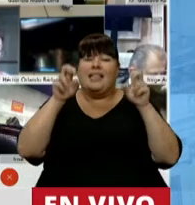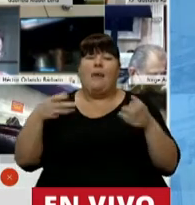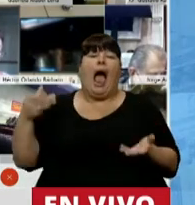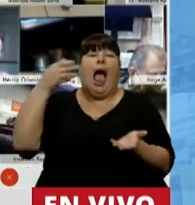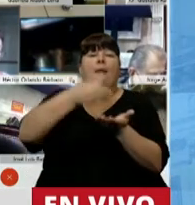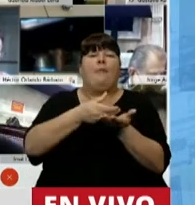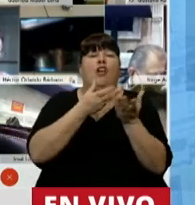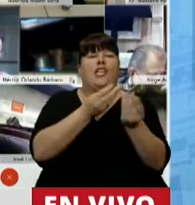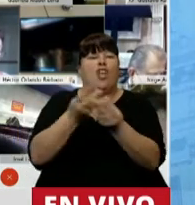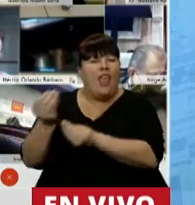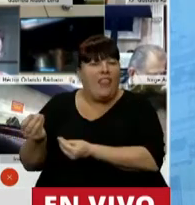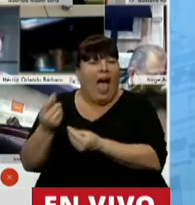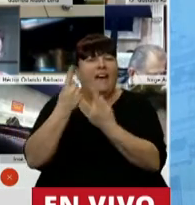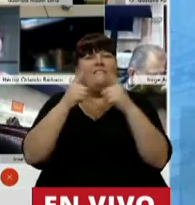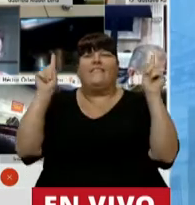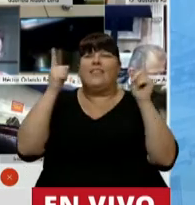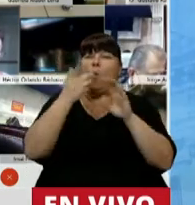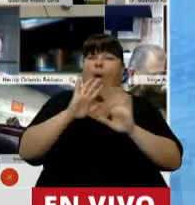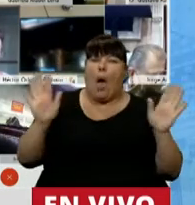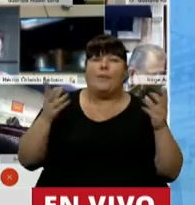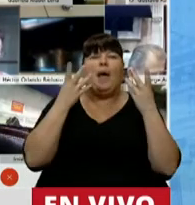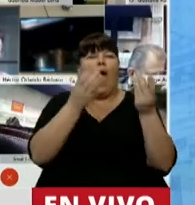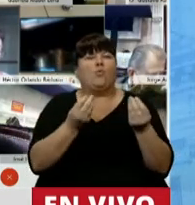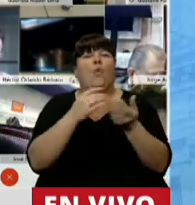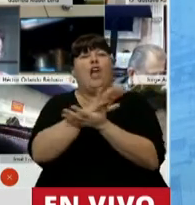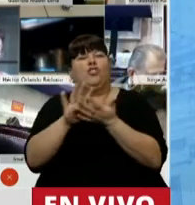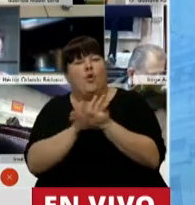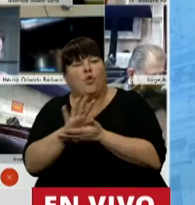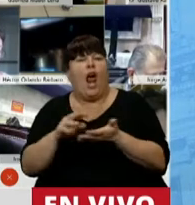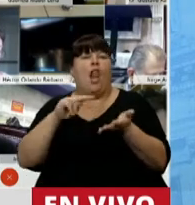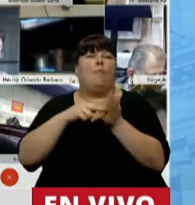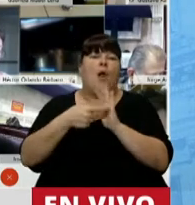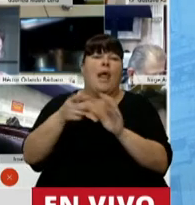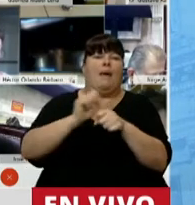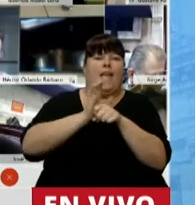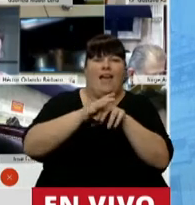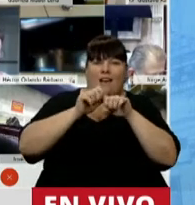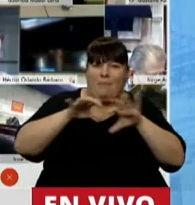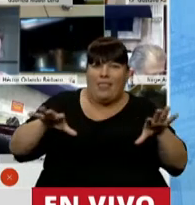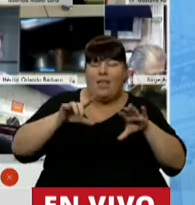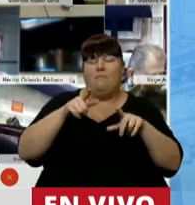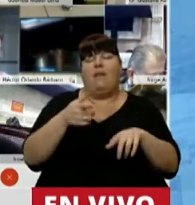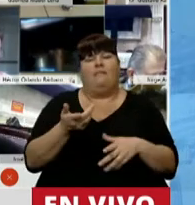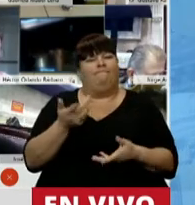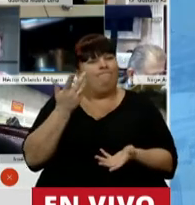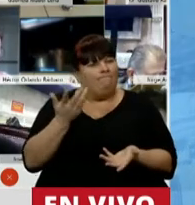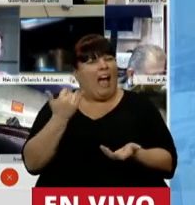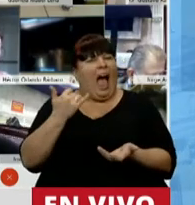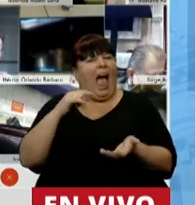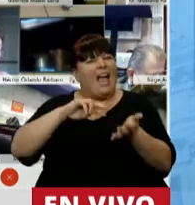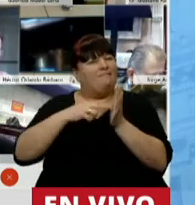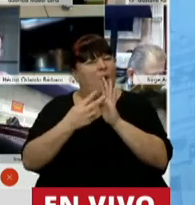aporte solidario y extraordinario para ayudar a morigerar los efectos de la pandemia presenta algunos